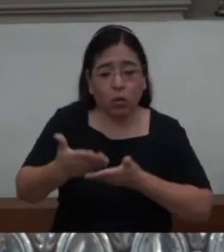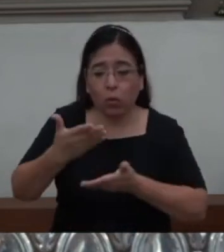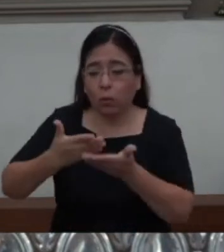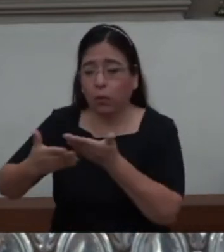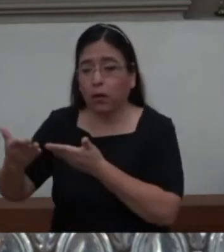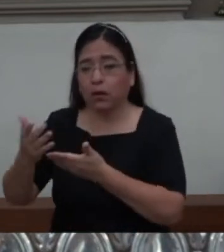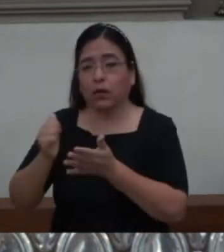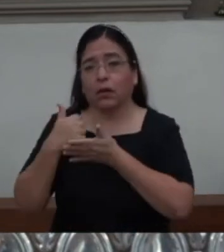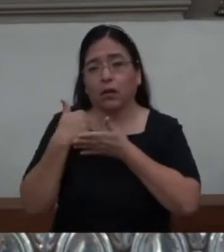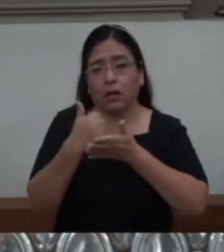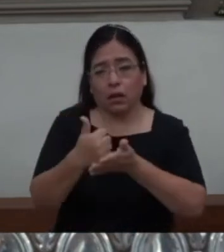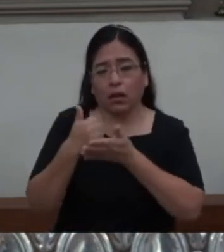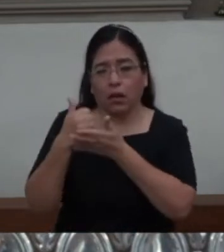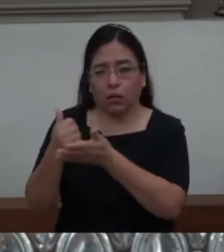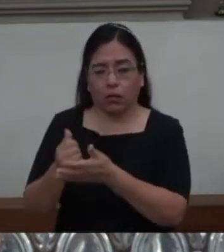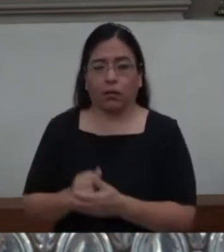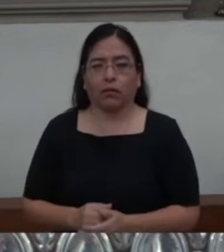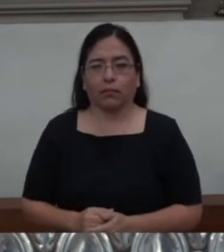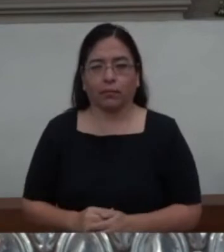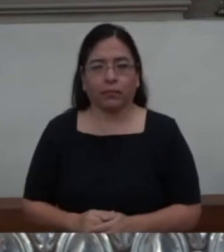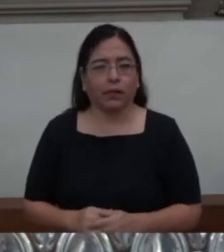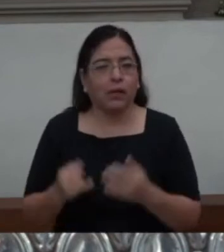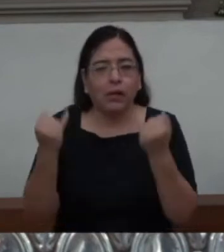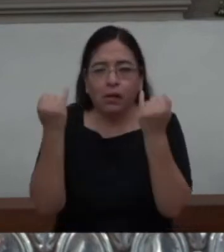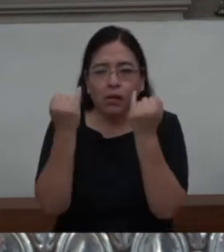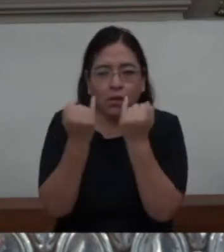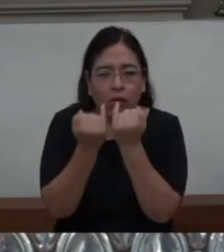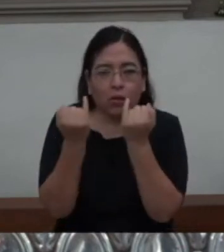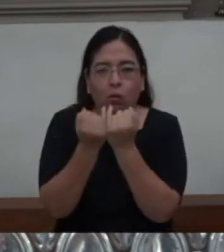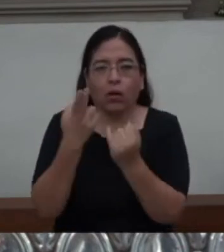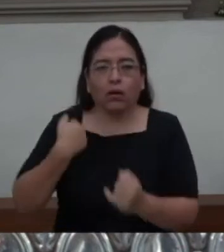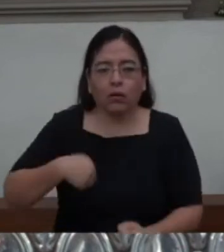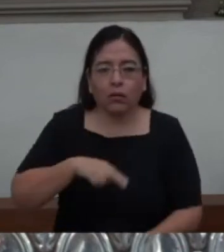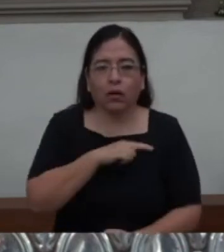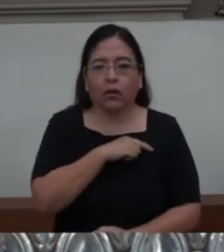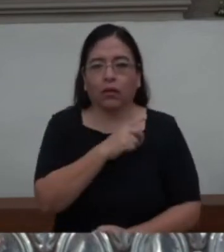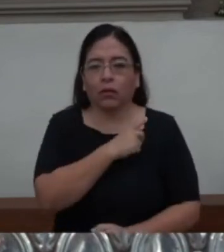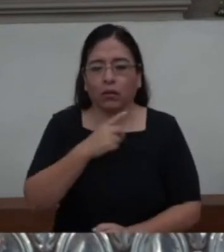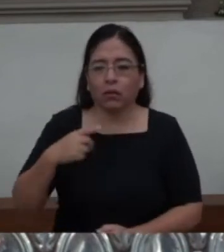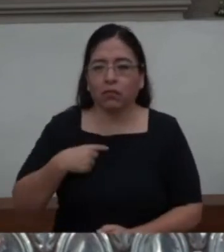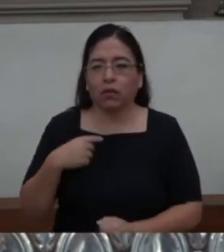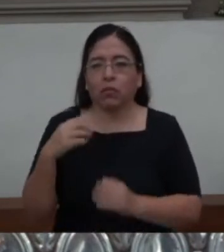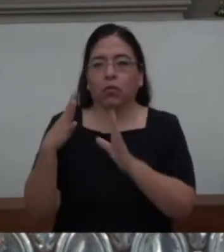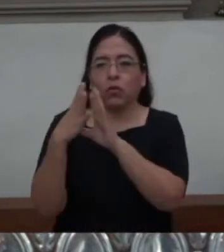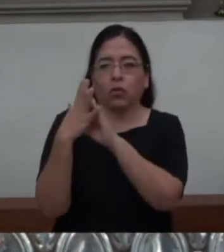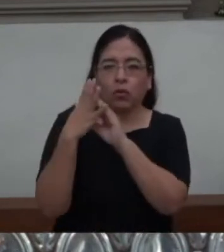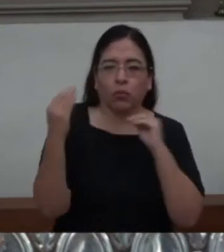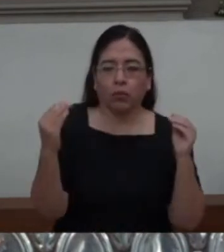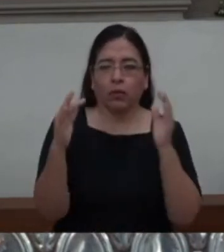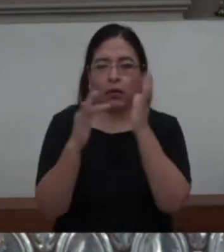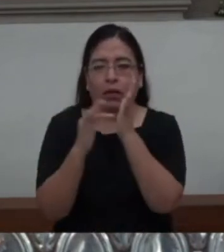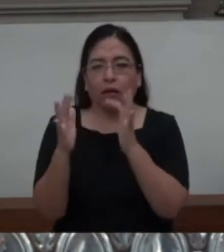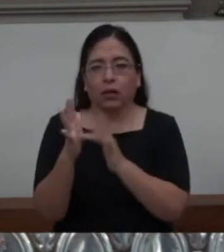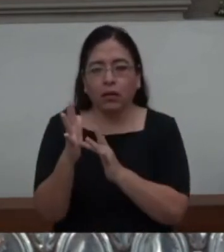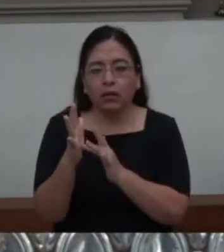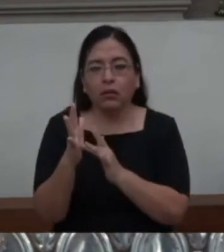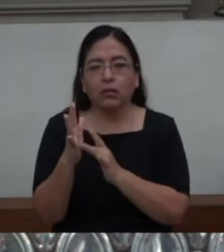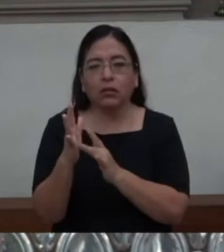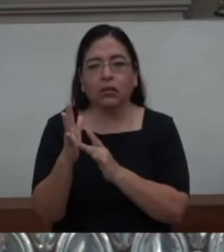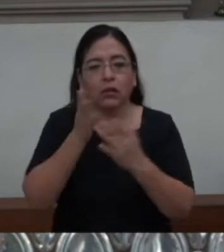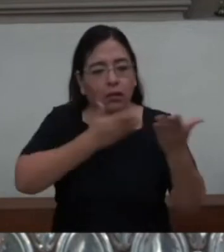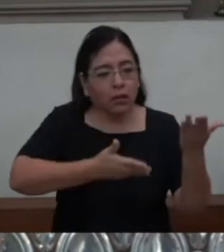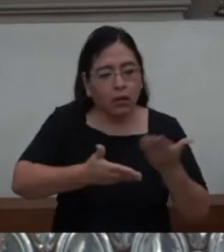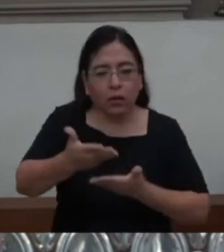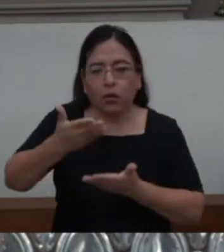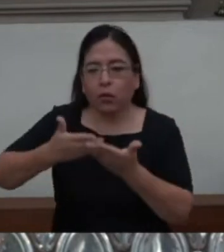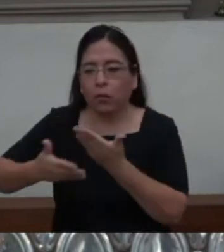Jesús parte y le dice a los discípulos, Entréguenlo a todos los que